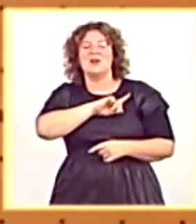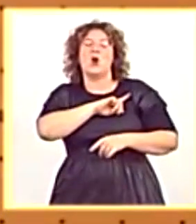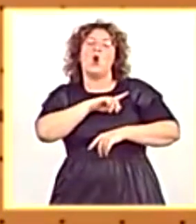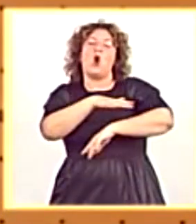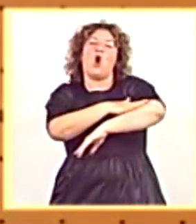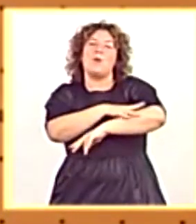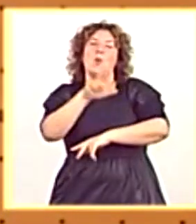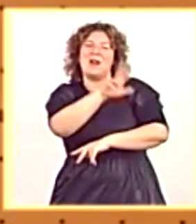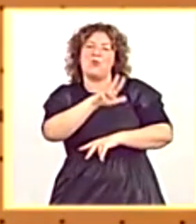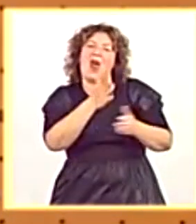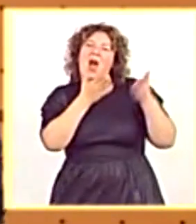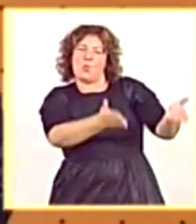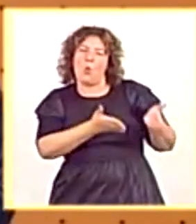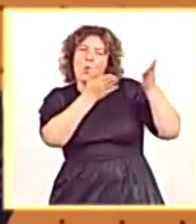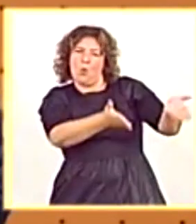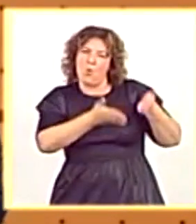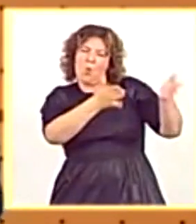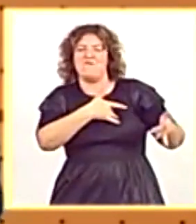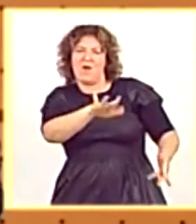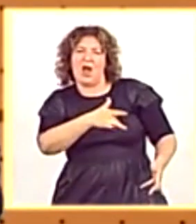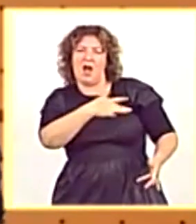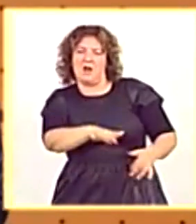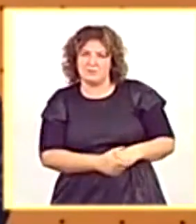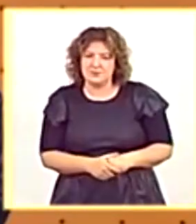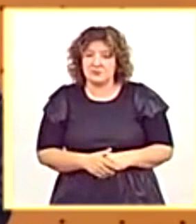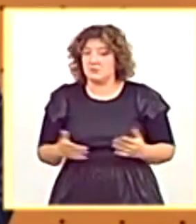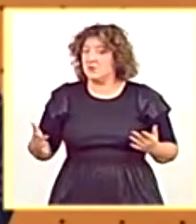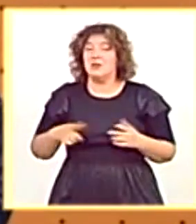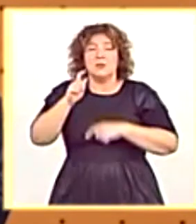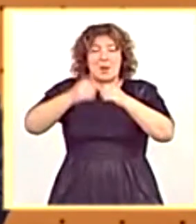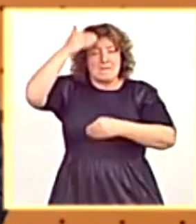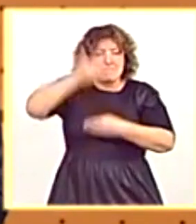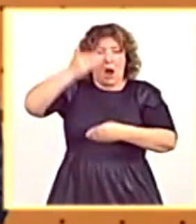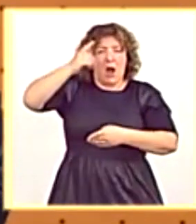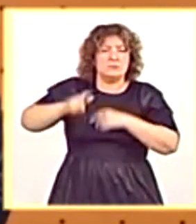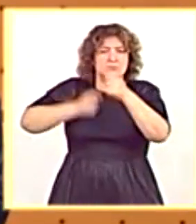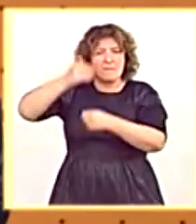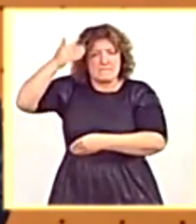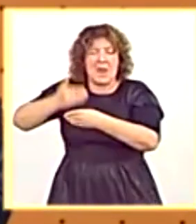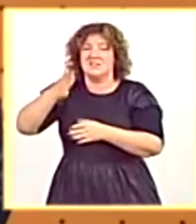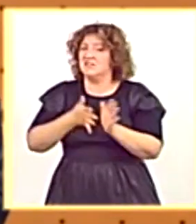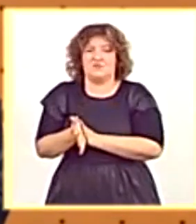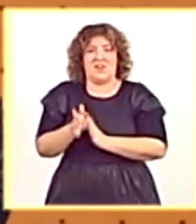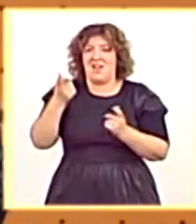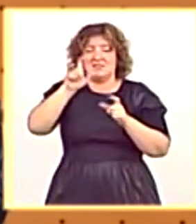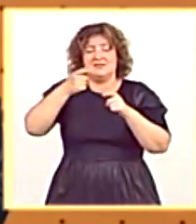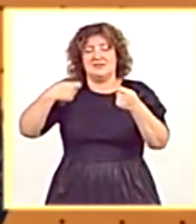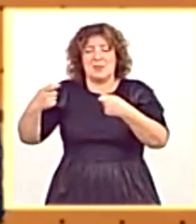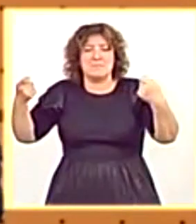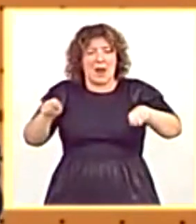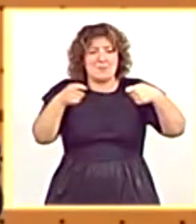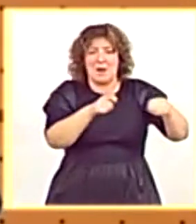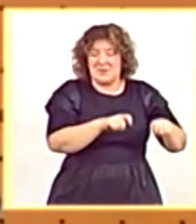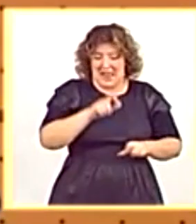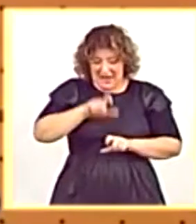Pasa que las persianas siguen chocando contra el suelo y chocan porque ustedes no dejan trabajar a los obreros de España. Y como